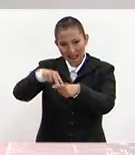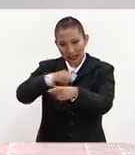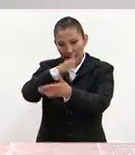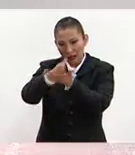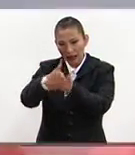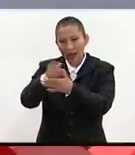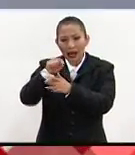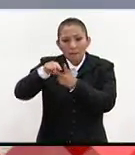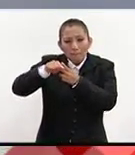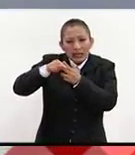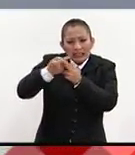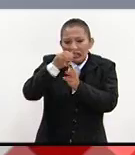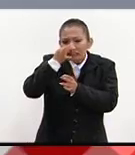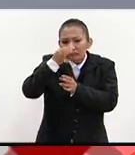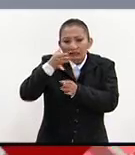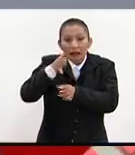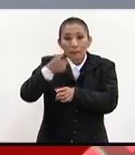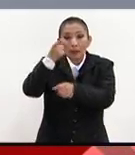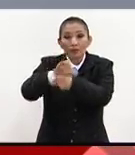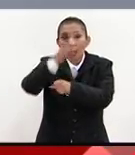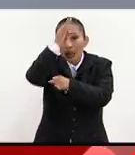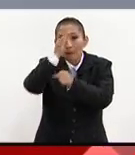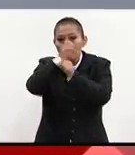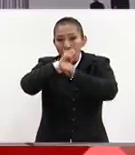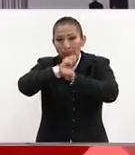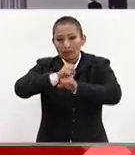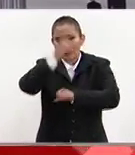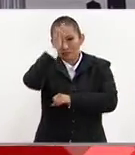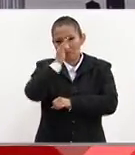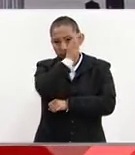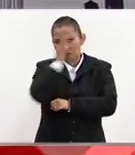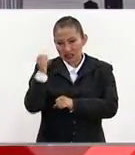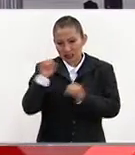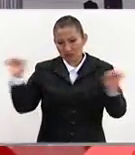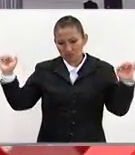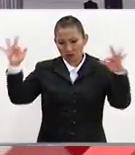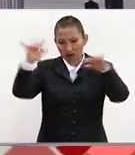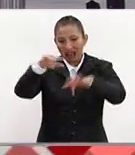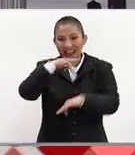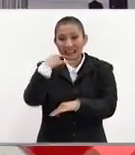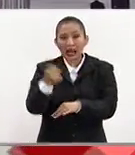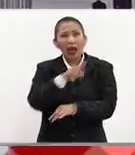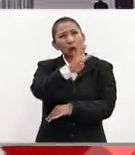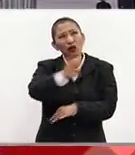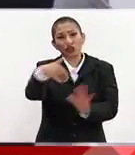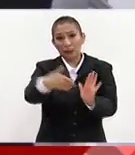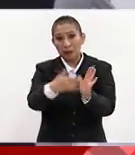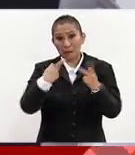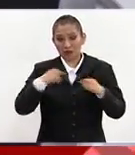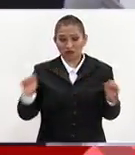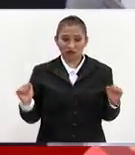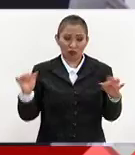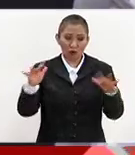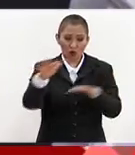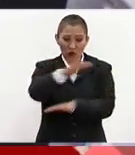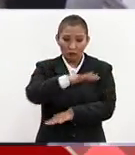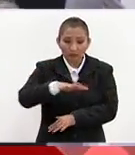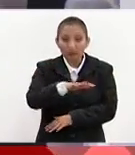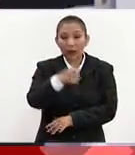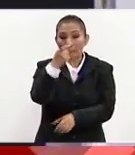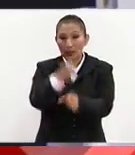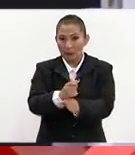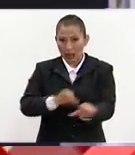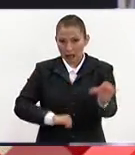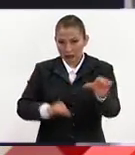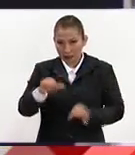minutos de encabezar la primera misa masiva que va a realizar acá en Chile ante unas 400.000 personas. La primera